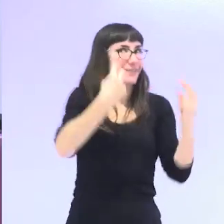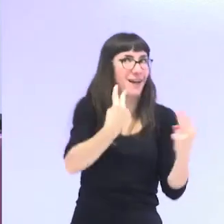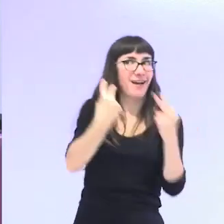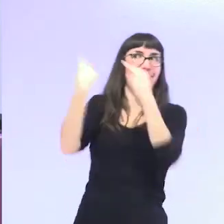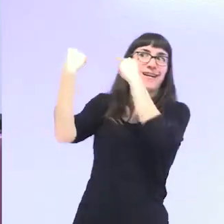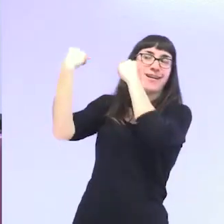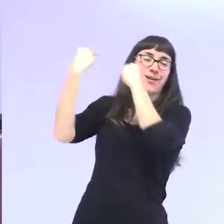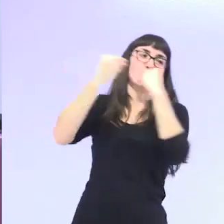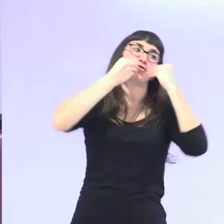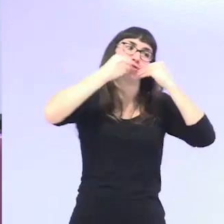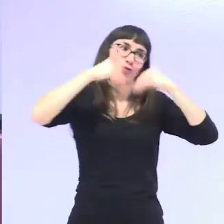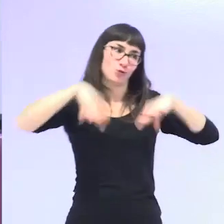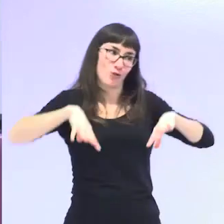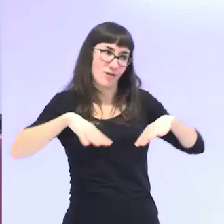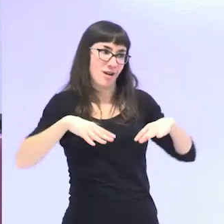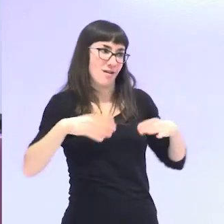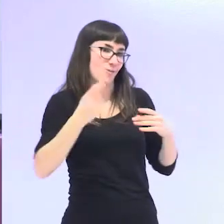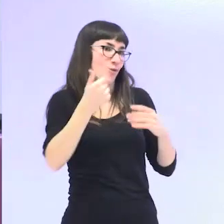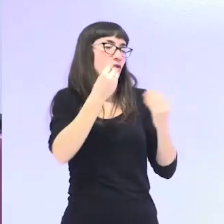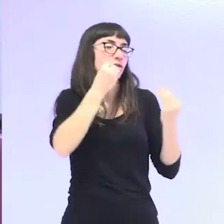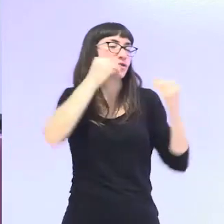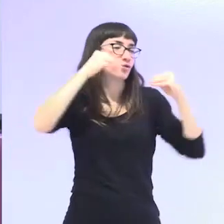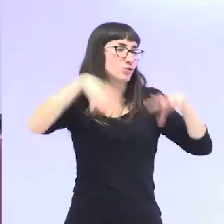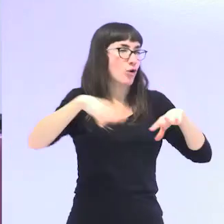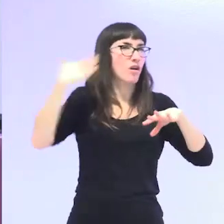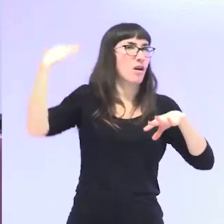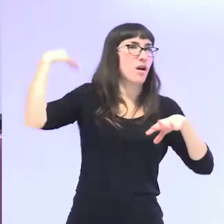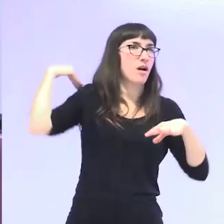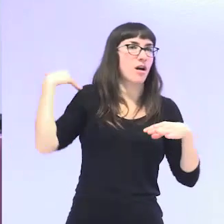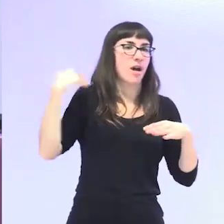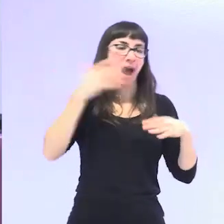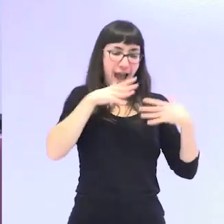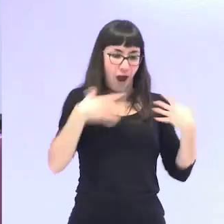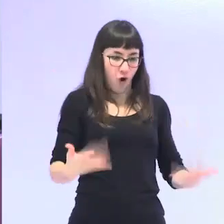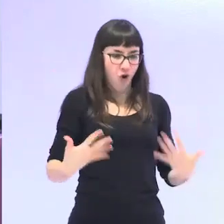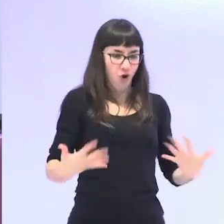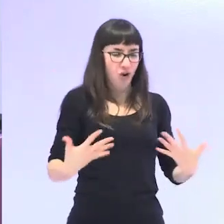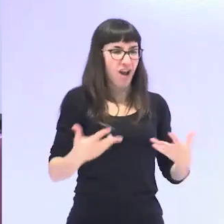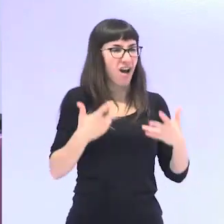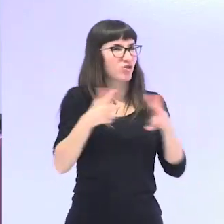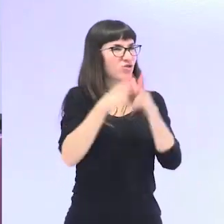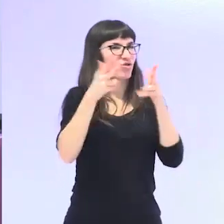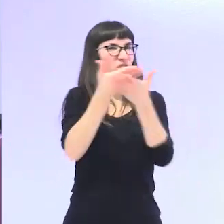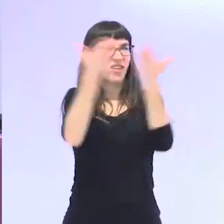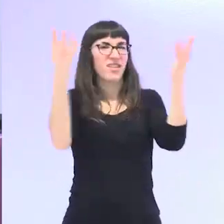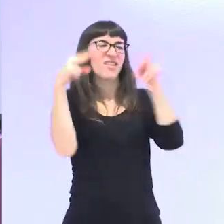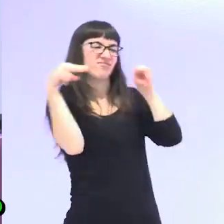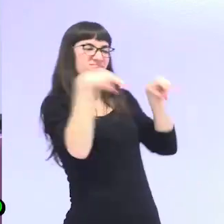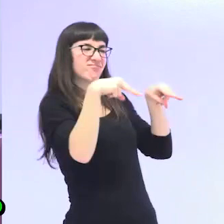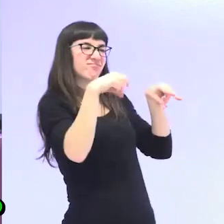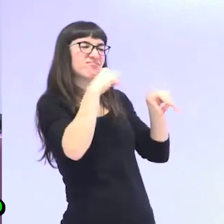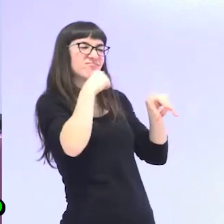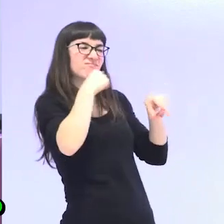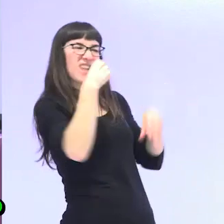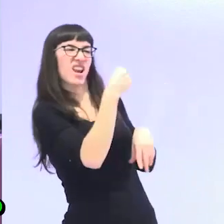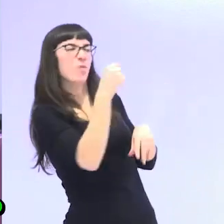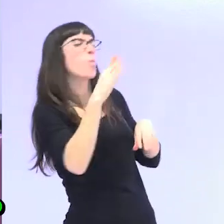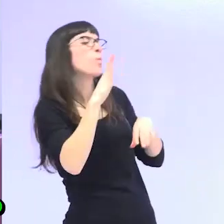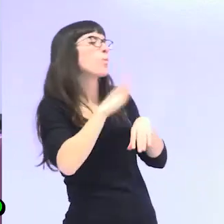qué en la actualidad se entiende en nuestra sociedad el envejecimiento y la vejez de la manera en la que se entiende. Bueno,